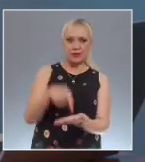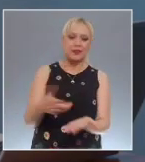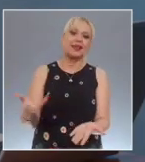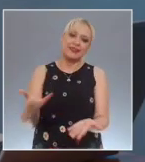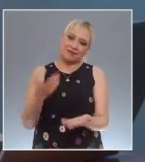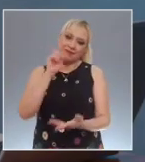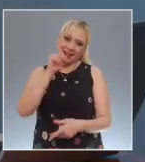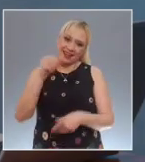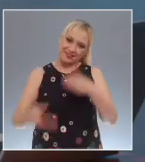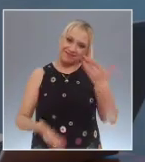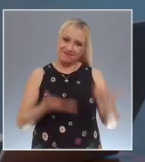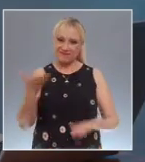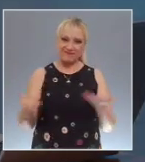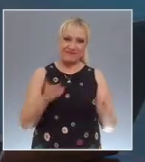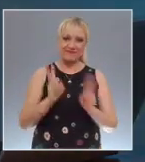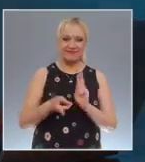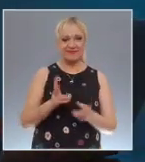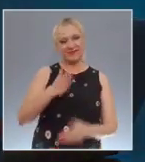y muy buenas noches.